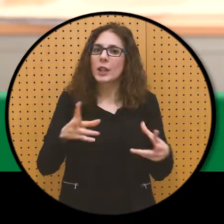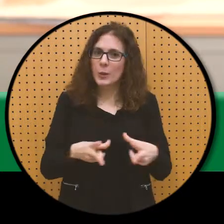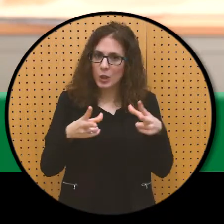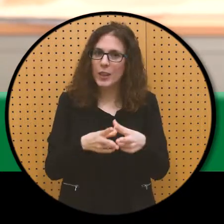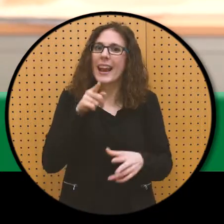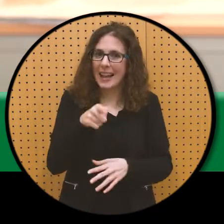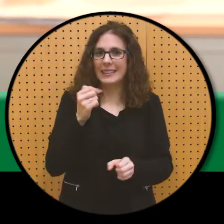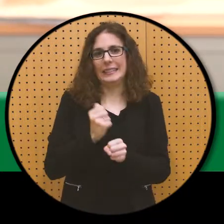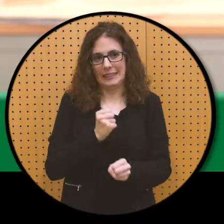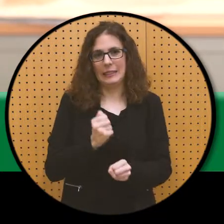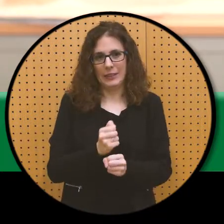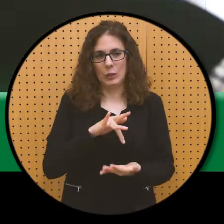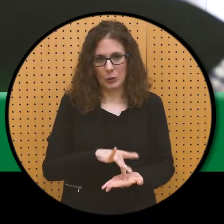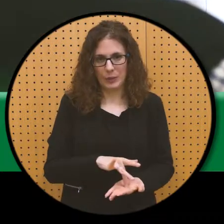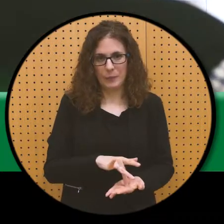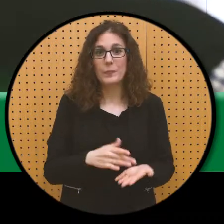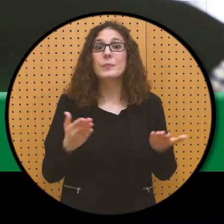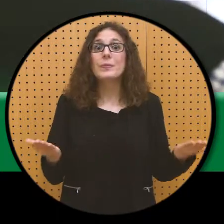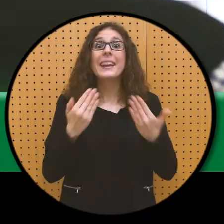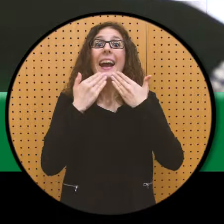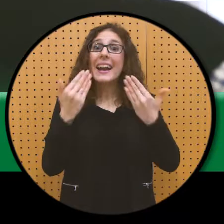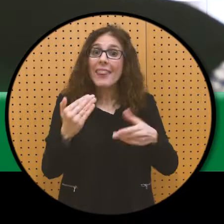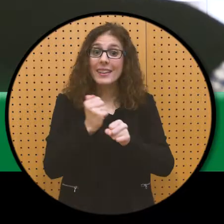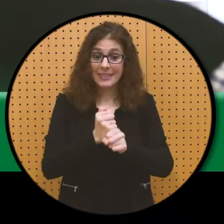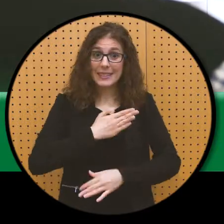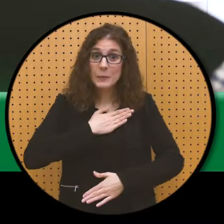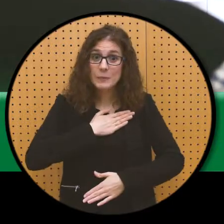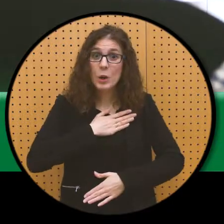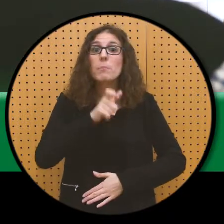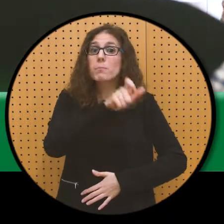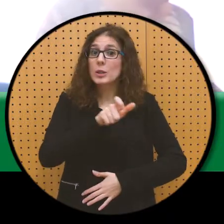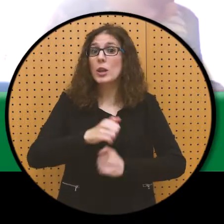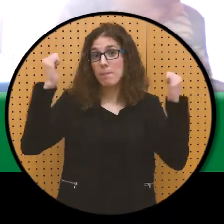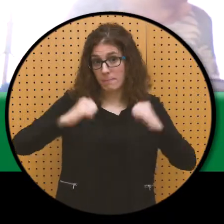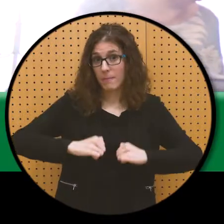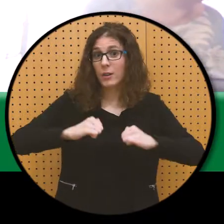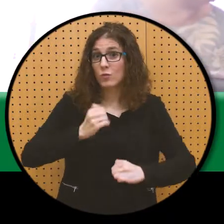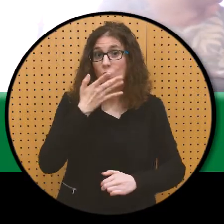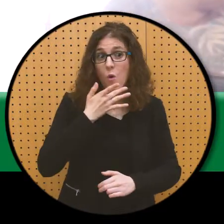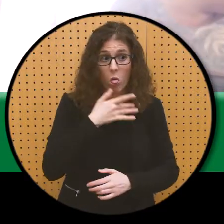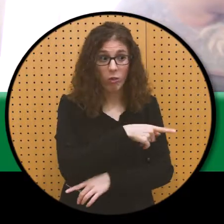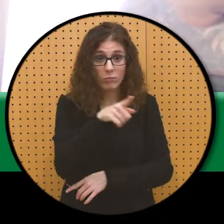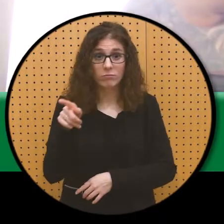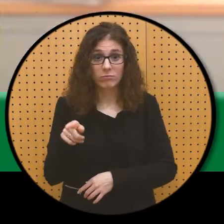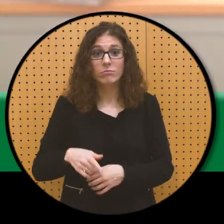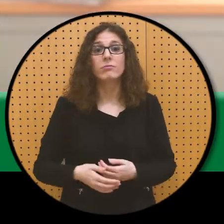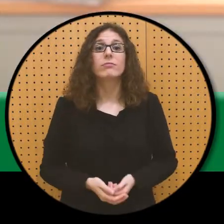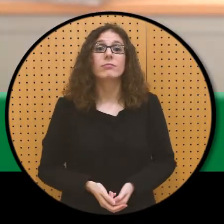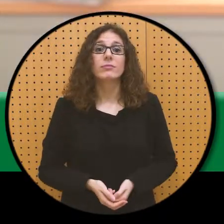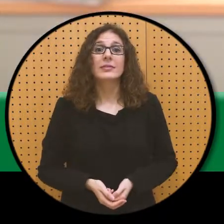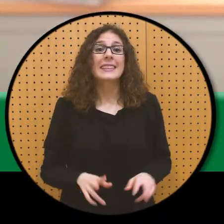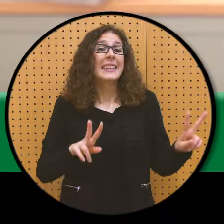gizarte zerbitzu batean, eta nire lanari esker ezagutzen ditut zenbait adindua.